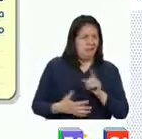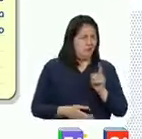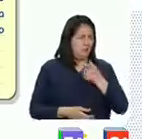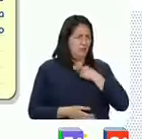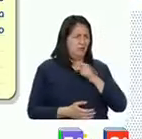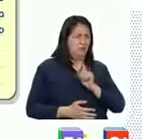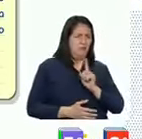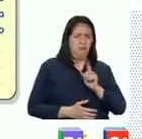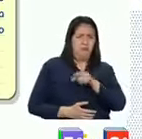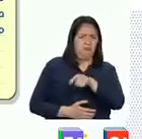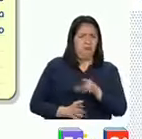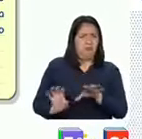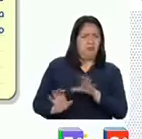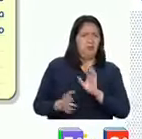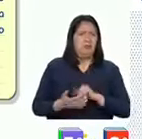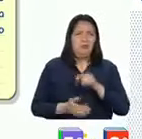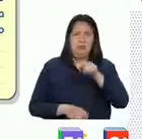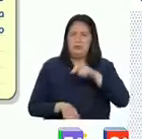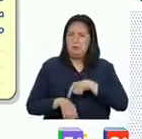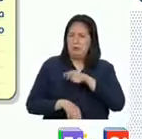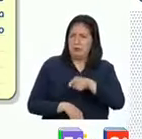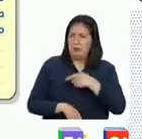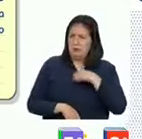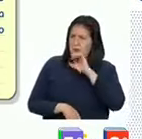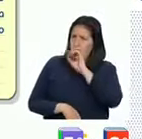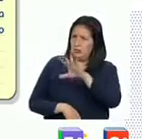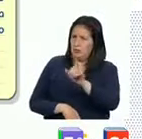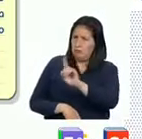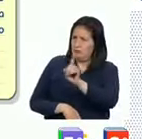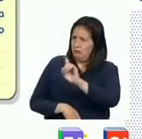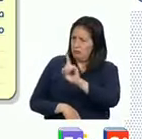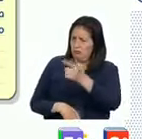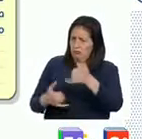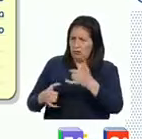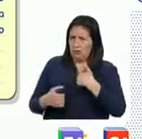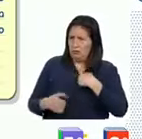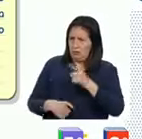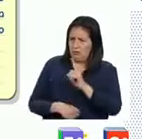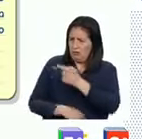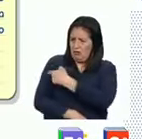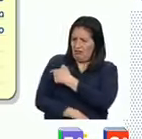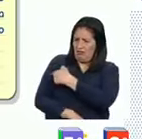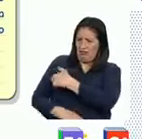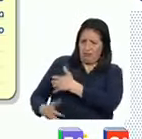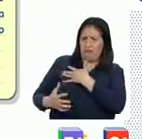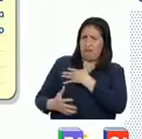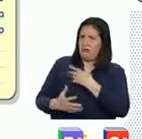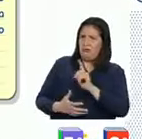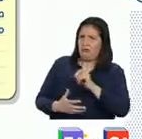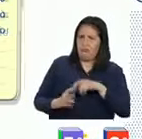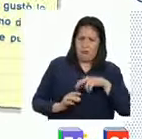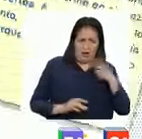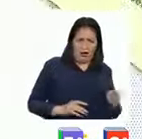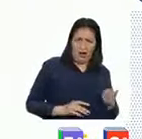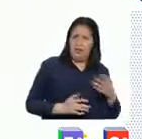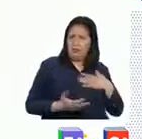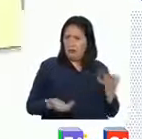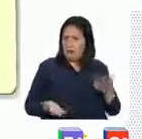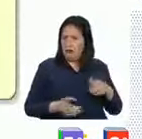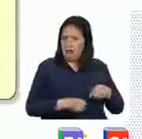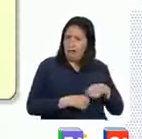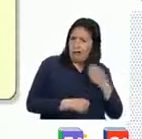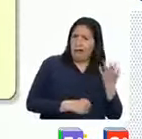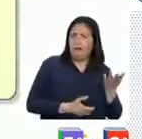mí no me gustó lo que hizo. En ese momento yo le dije que no debe jugar así conmigo porque al empujarme me puedo caer y hacerme dar.